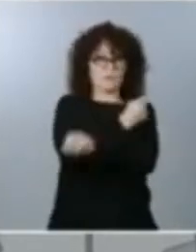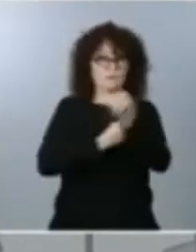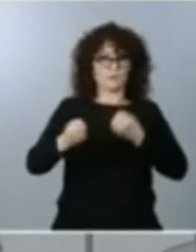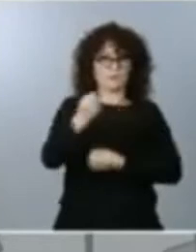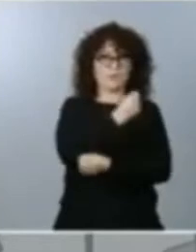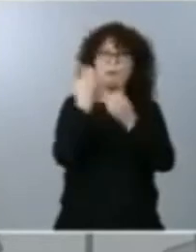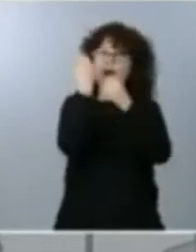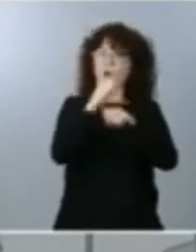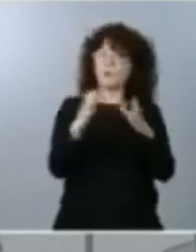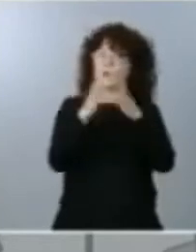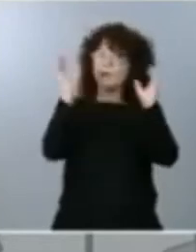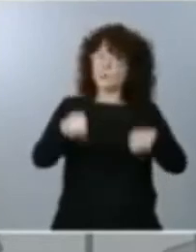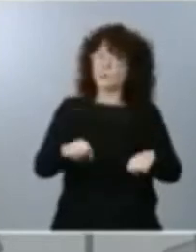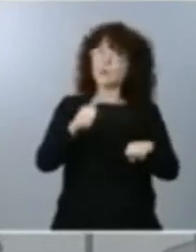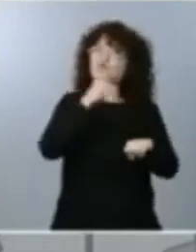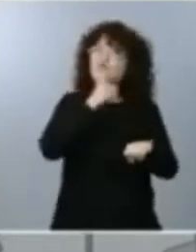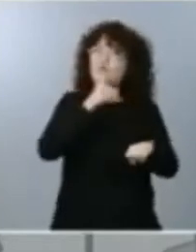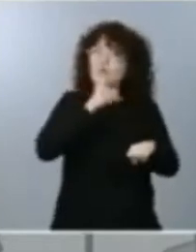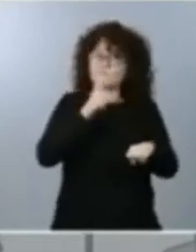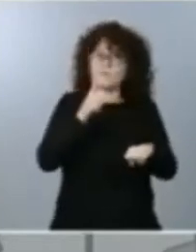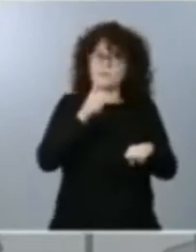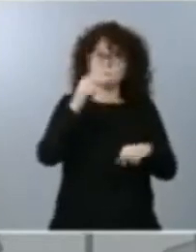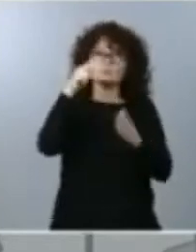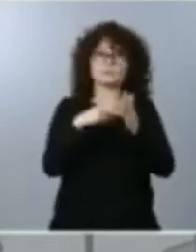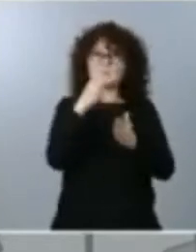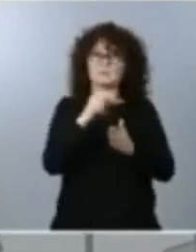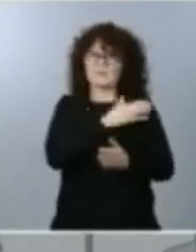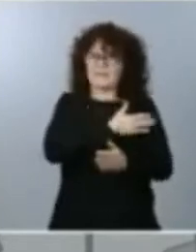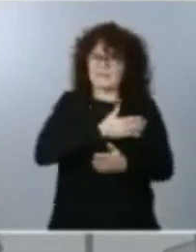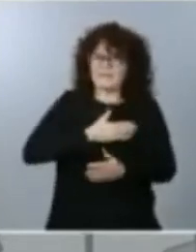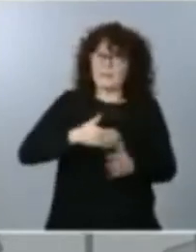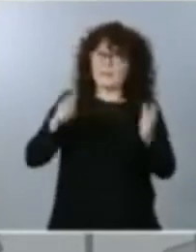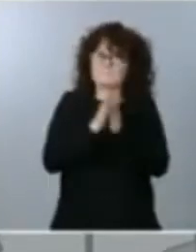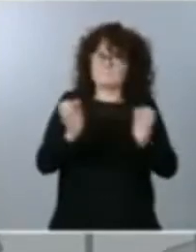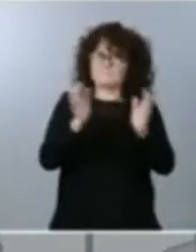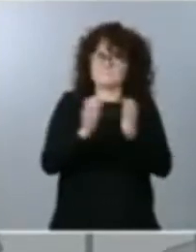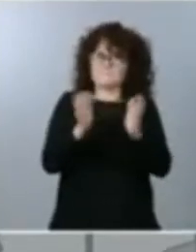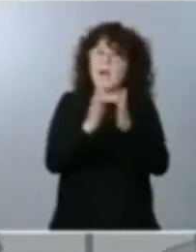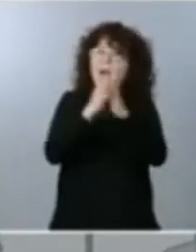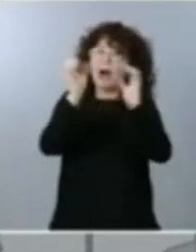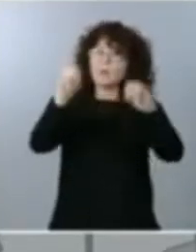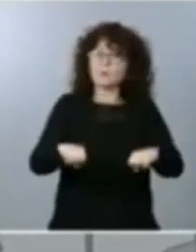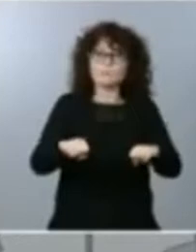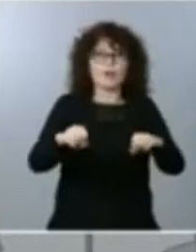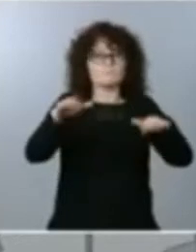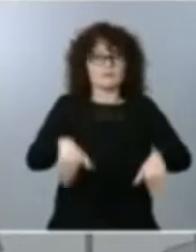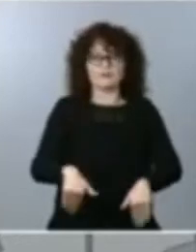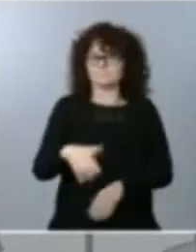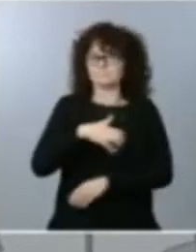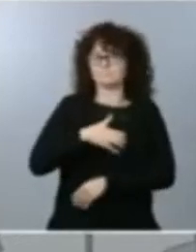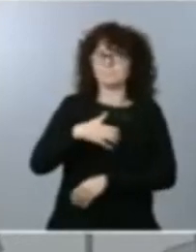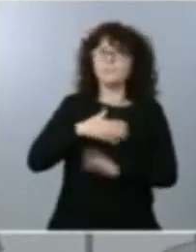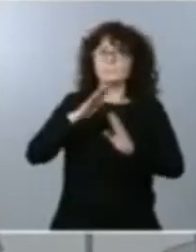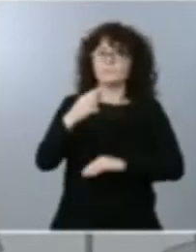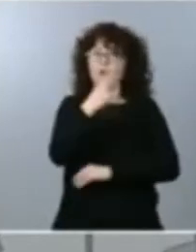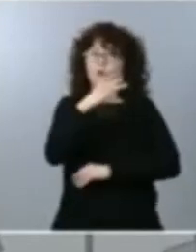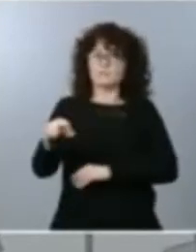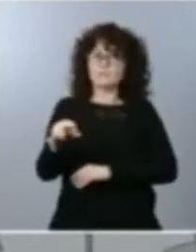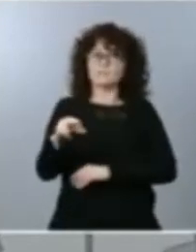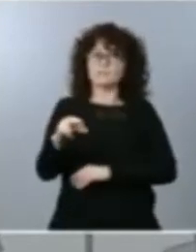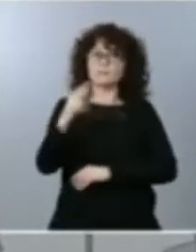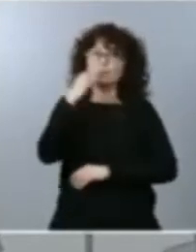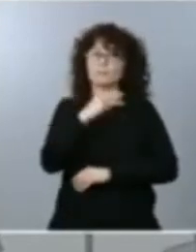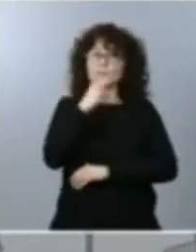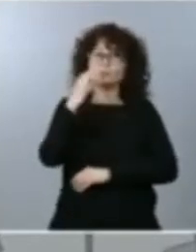que muchos deseábamos en el año 2020, el G20 sí se compromete claramente a cerrar las negociaciones el próximo año, en el año 2021,